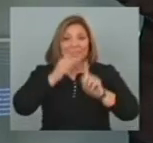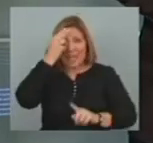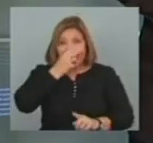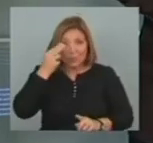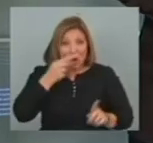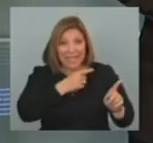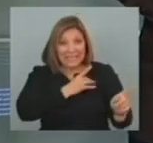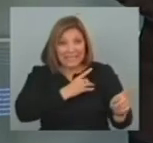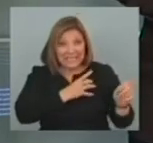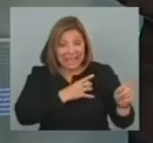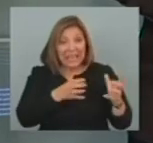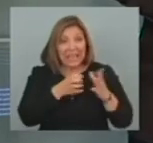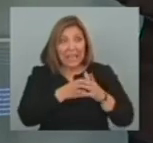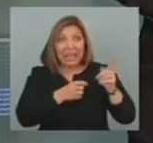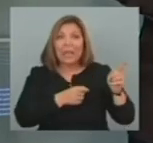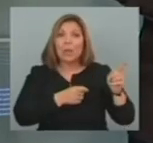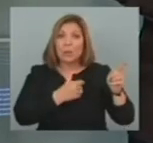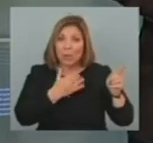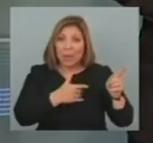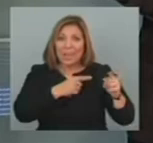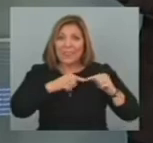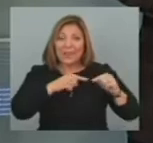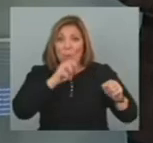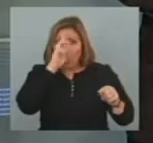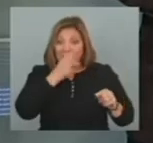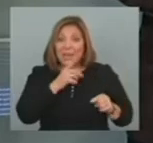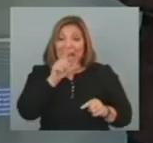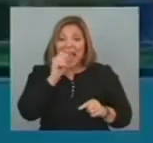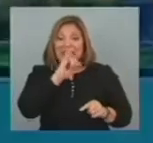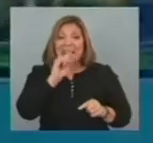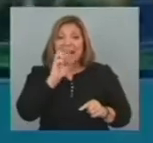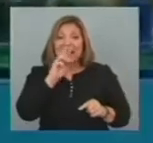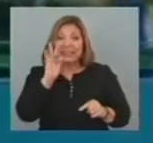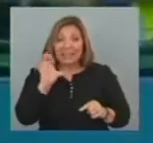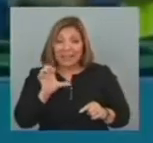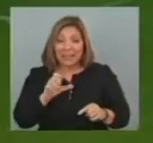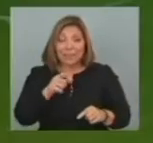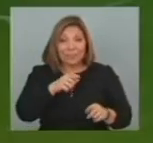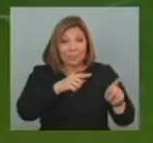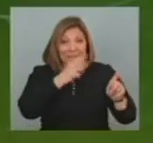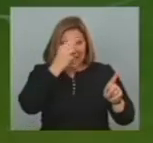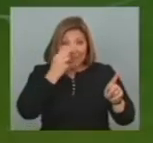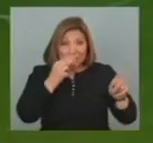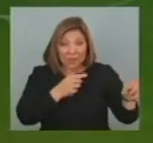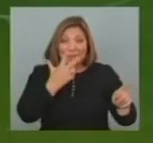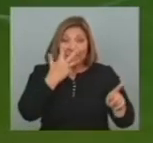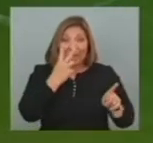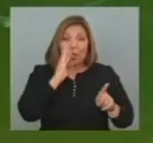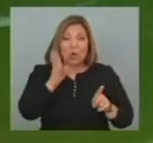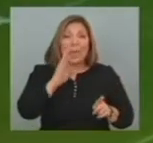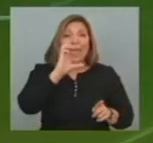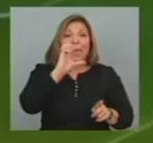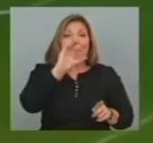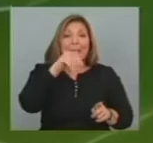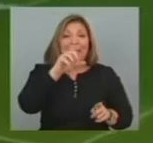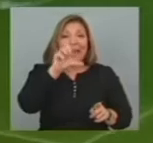De Chile Equipo que dirige El Uruguayo Martín Lazarte En Guayaquil La Católica le hizo Un 3 a 2 a Melec El